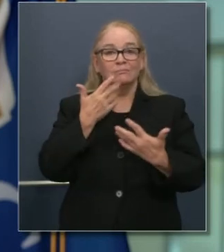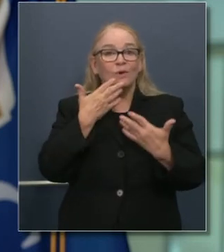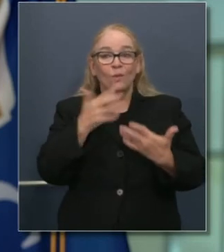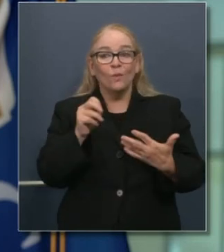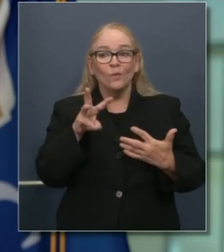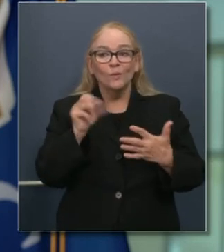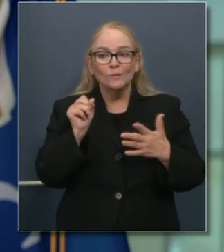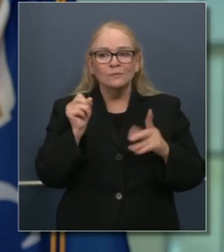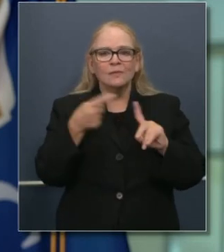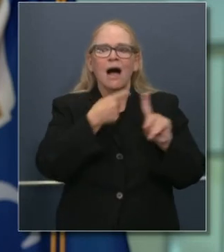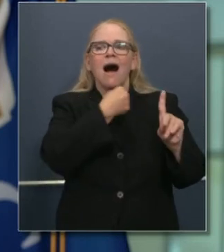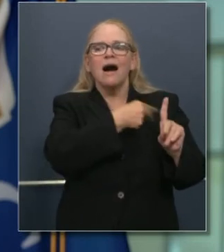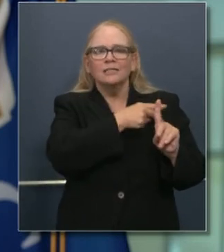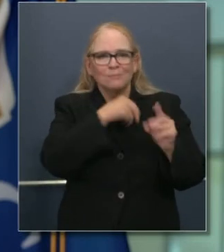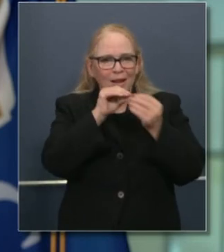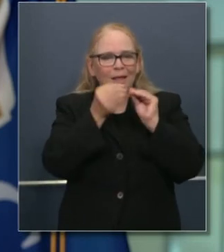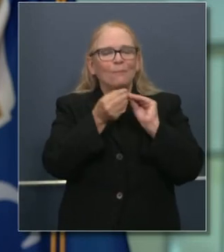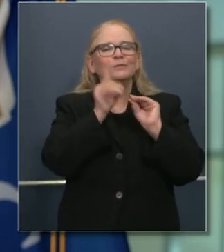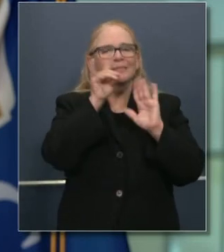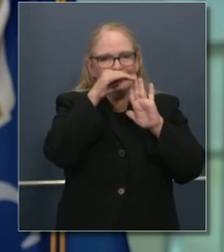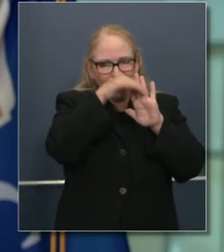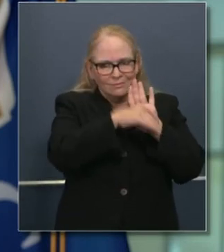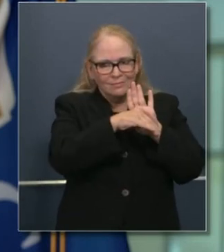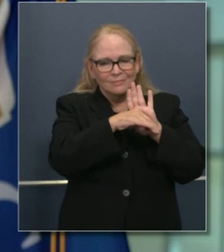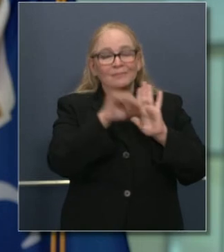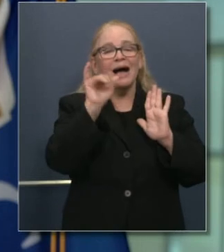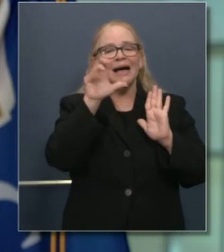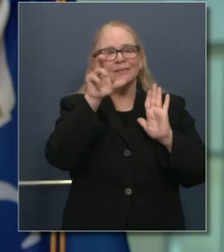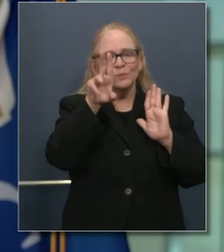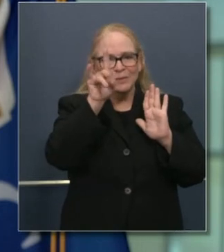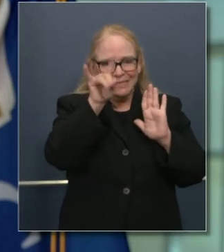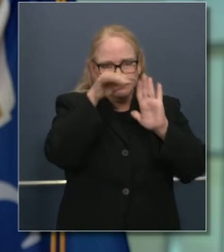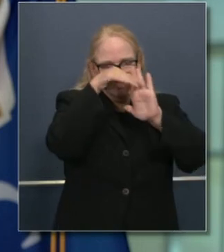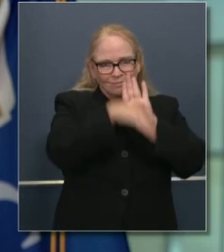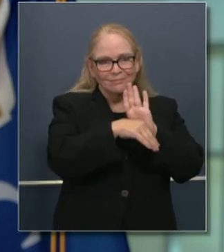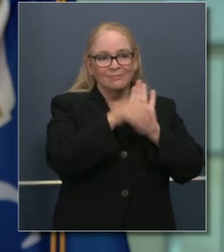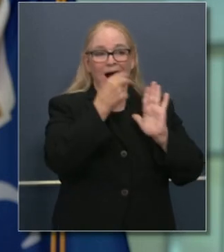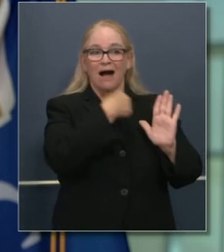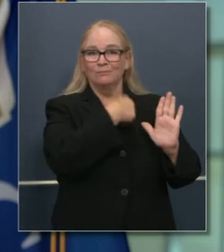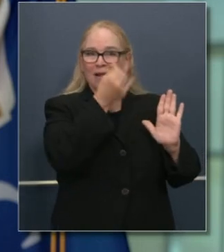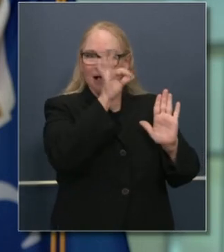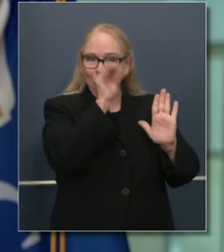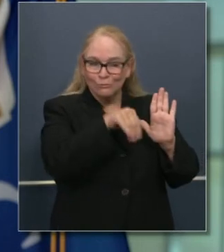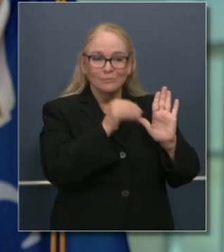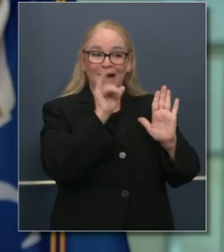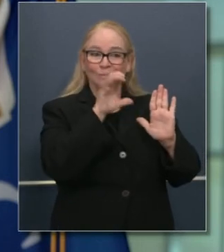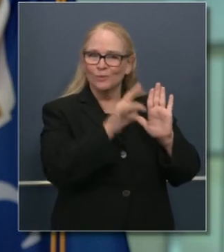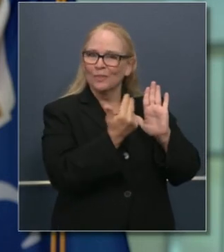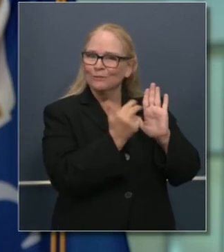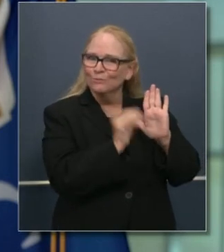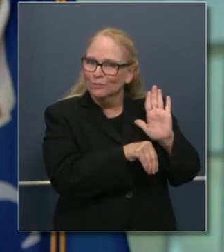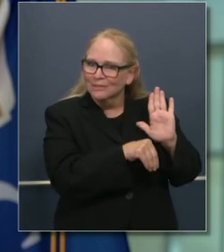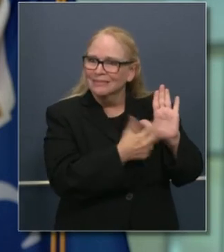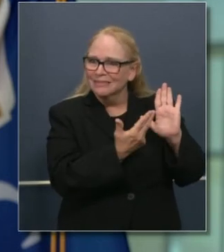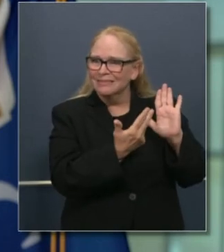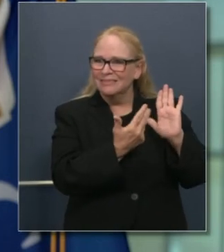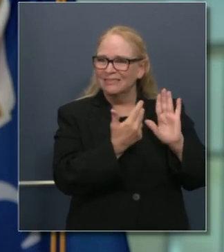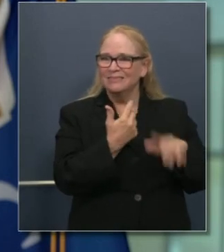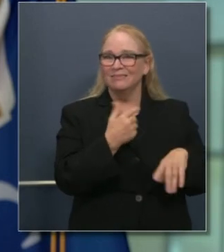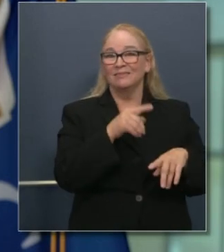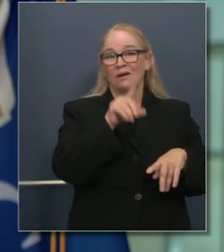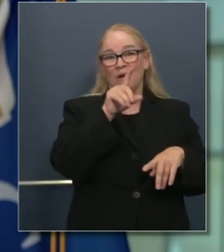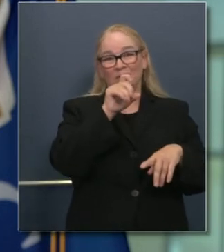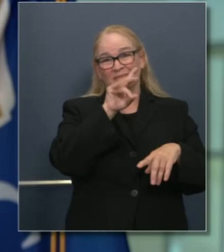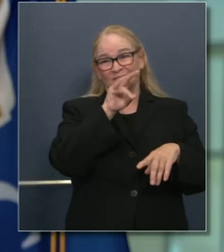es que los índices de hospitalización e ingresos a unidades de cuidados intensivos bajan. 72 mil pruebas fueron